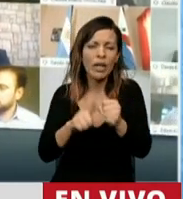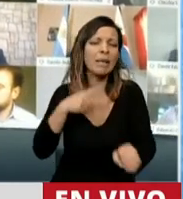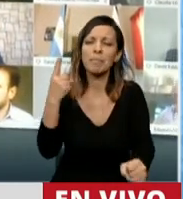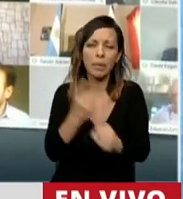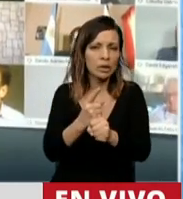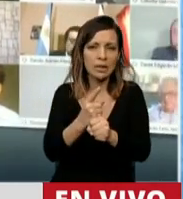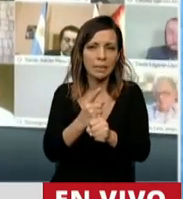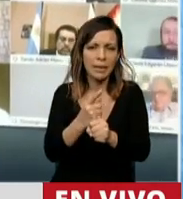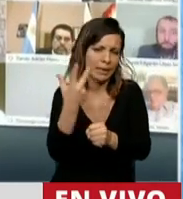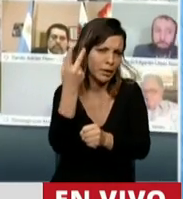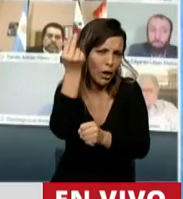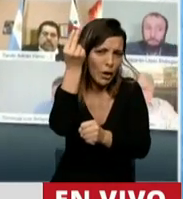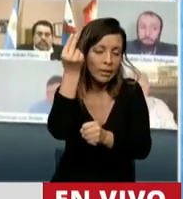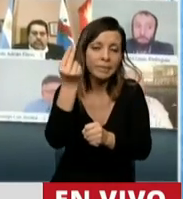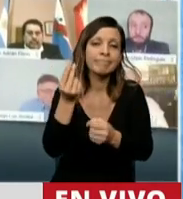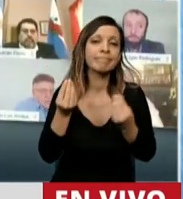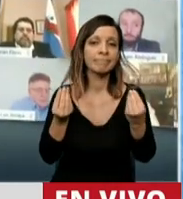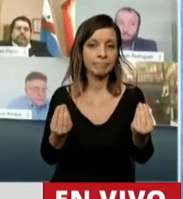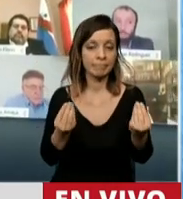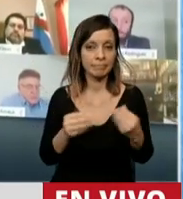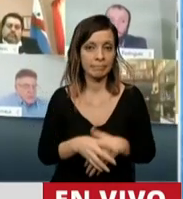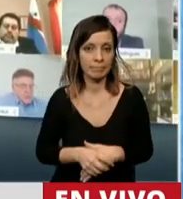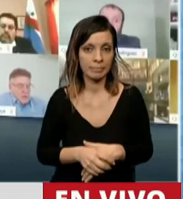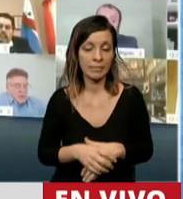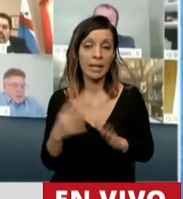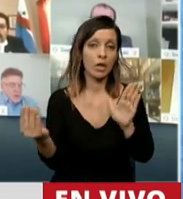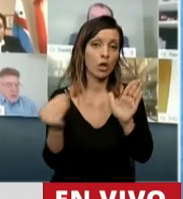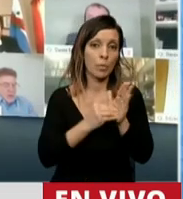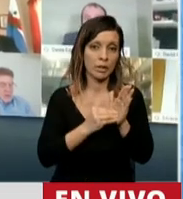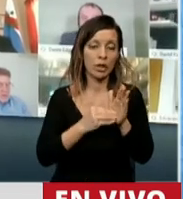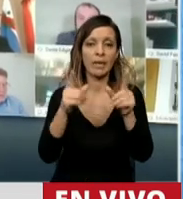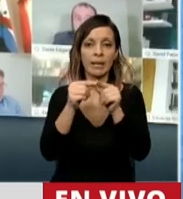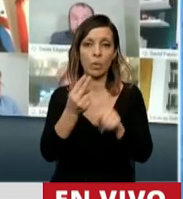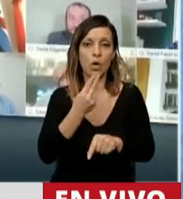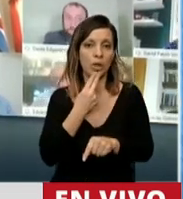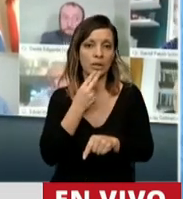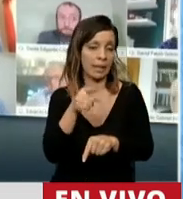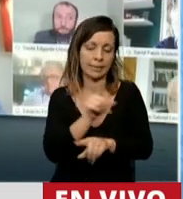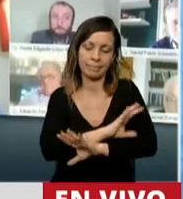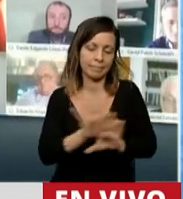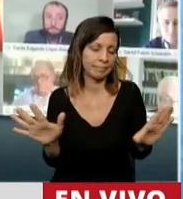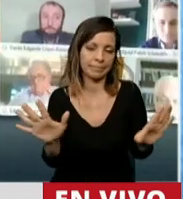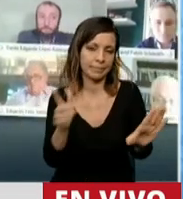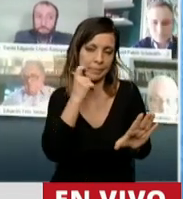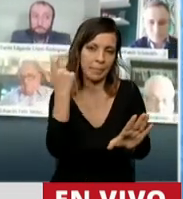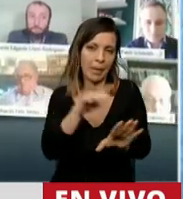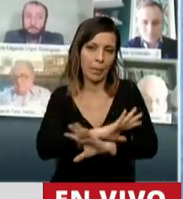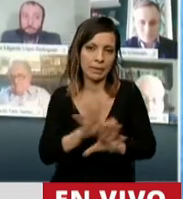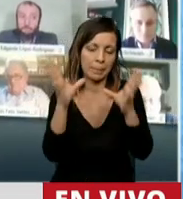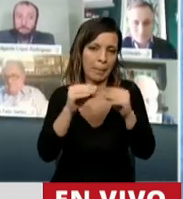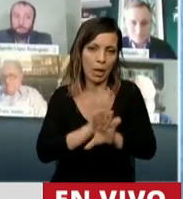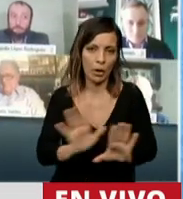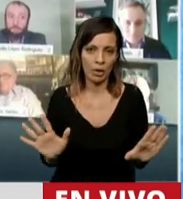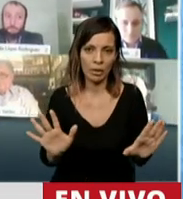de ninguna manera consensuar es la incorporación del artículo 11 un escándalo que hará que esta ley sea